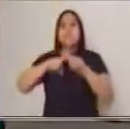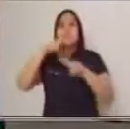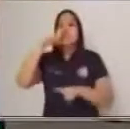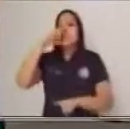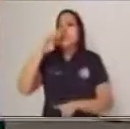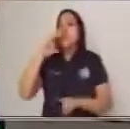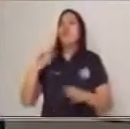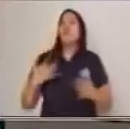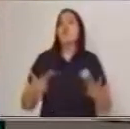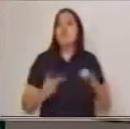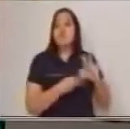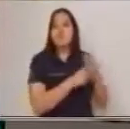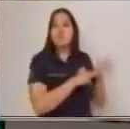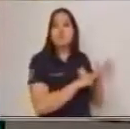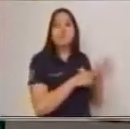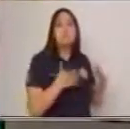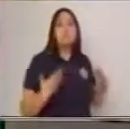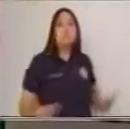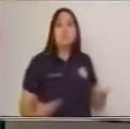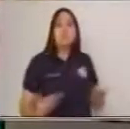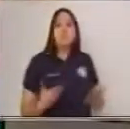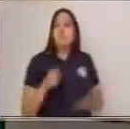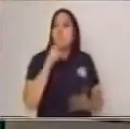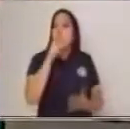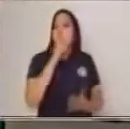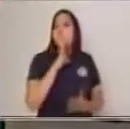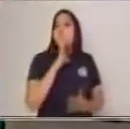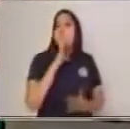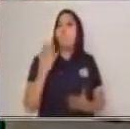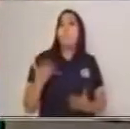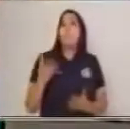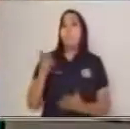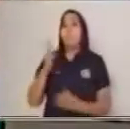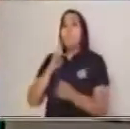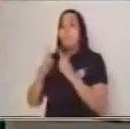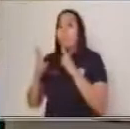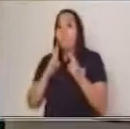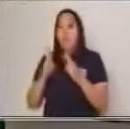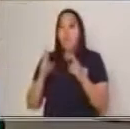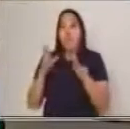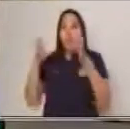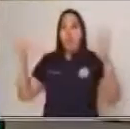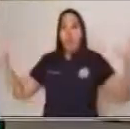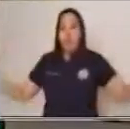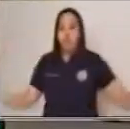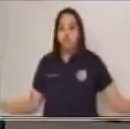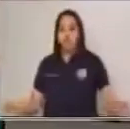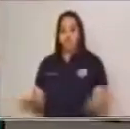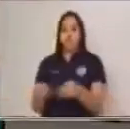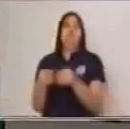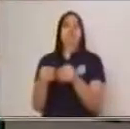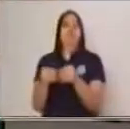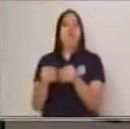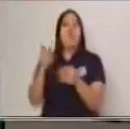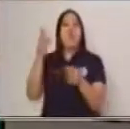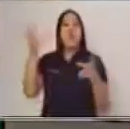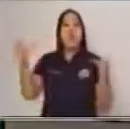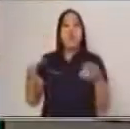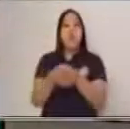Y la palabra texto en este momento, ahora ustedes lo van a relacionar, que va a ser como un conjunto de párrafos